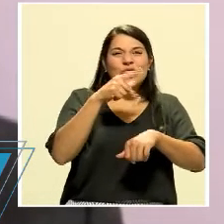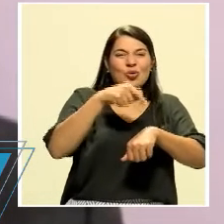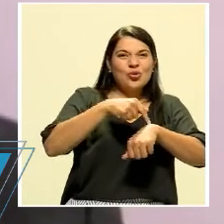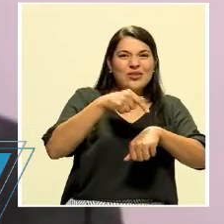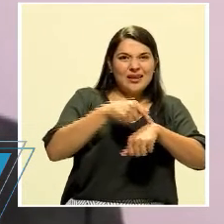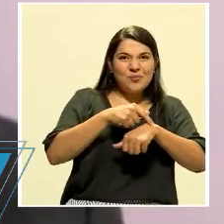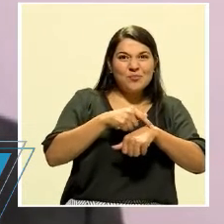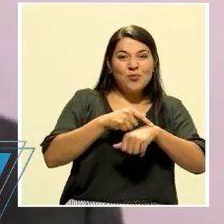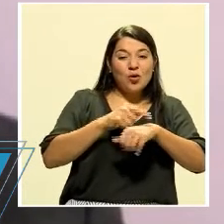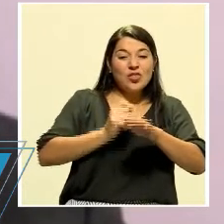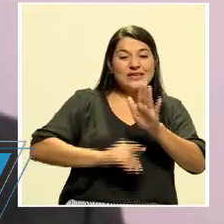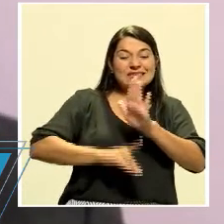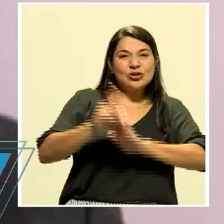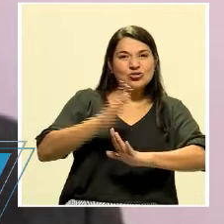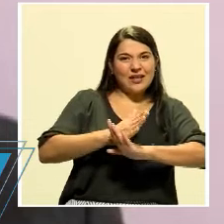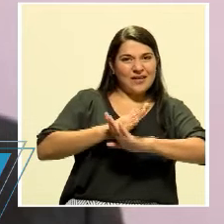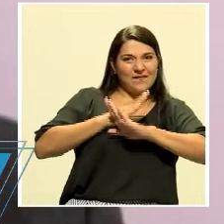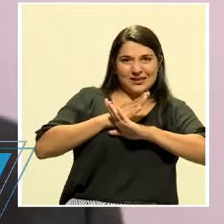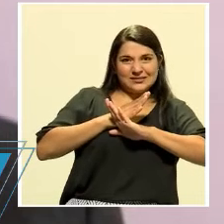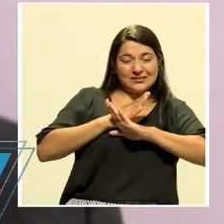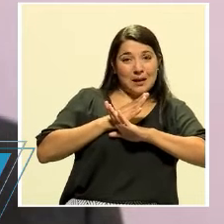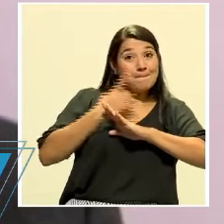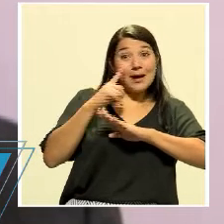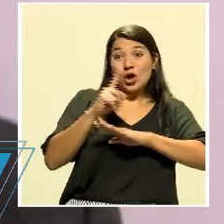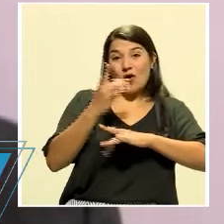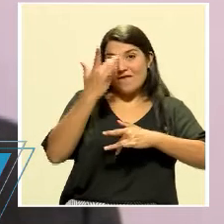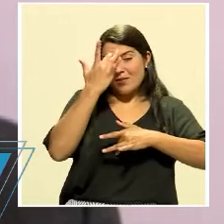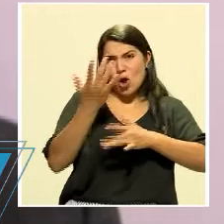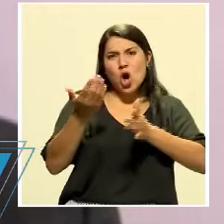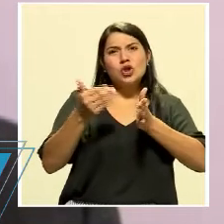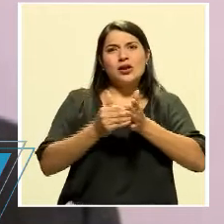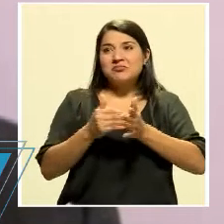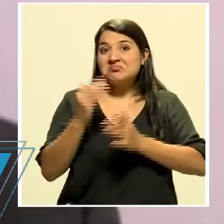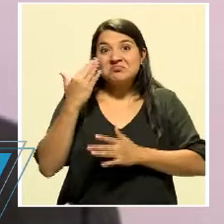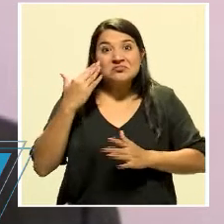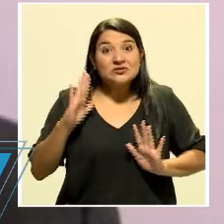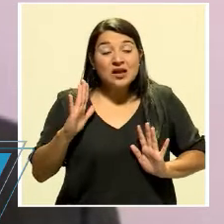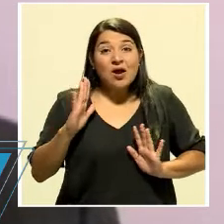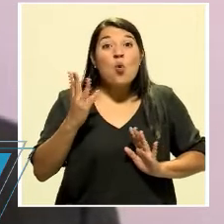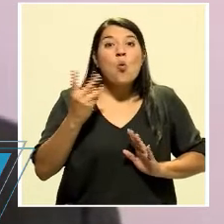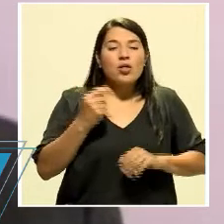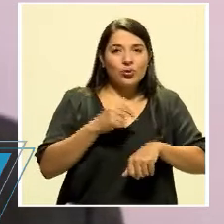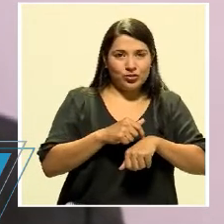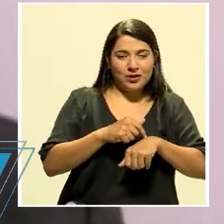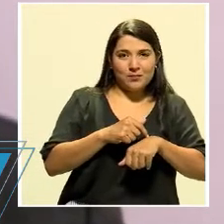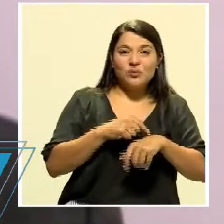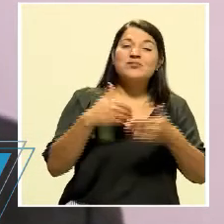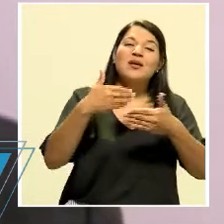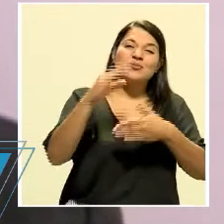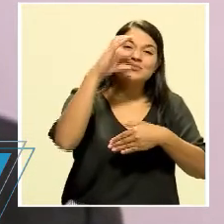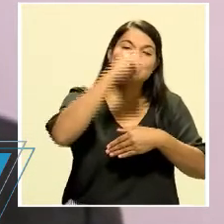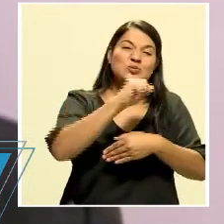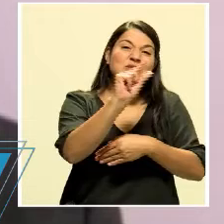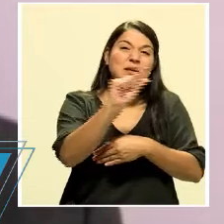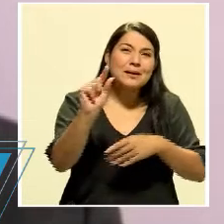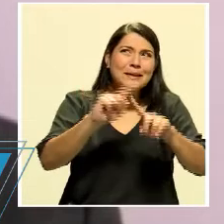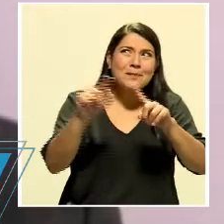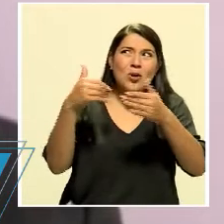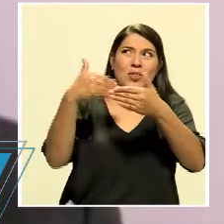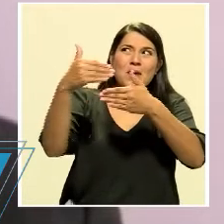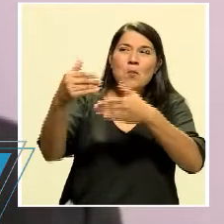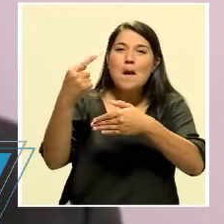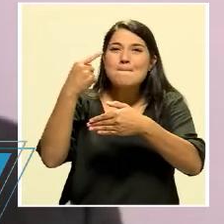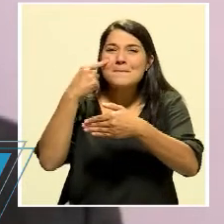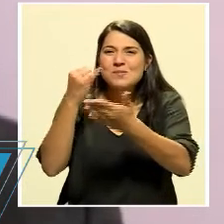pero hasta que ya se empezaron a ver estudios en otros países como España, como Suecia, donde ha habido